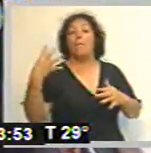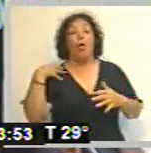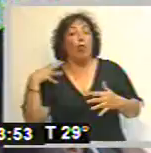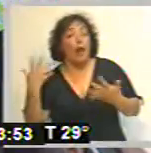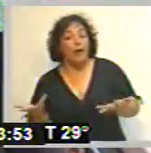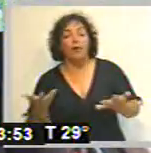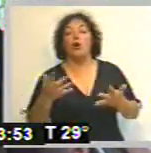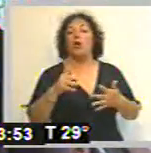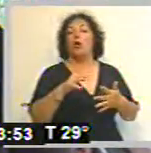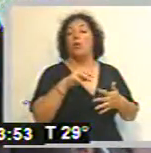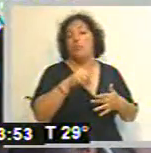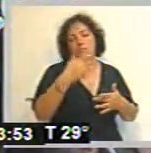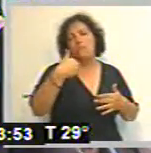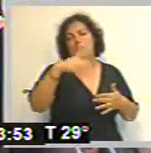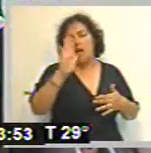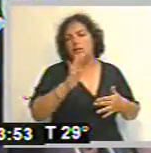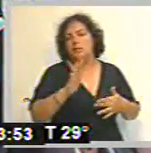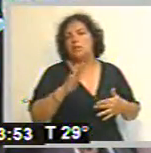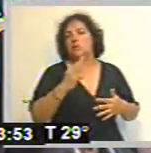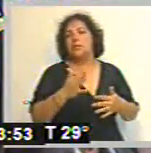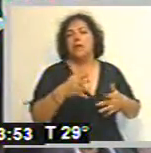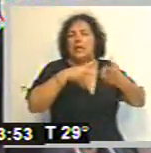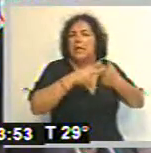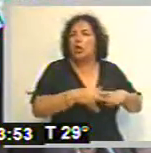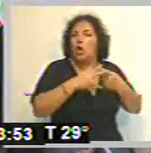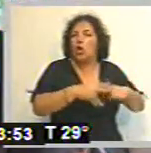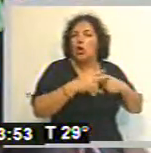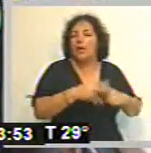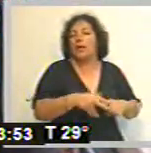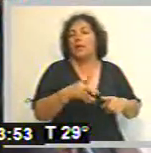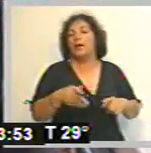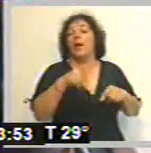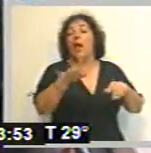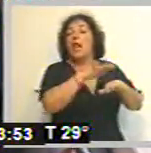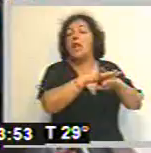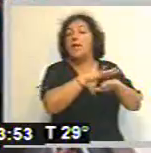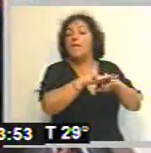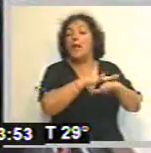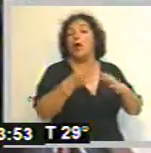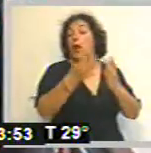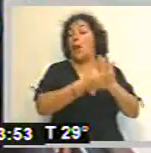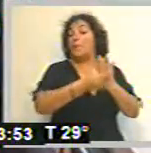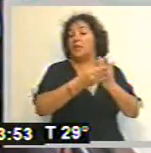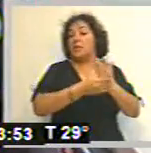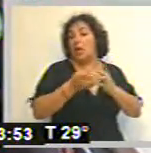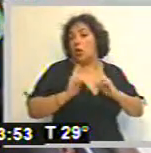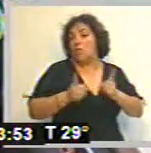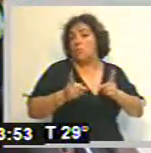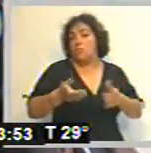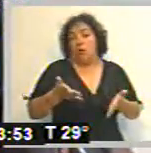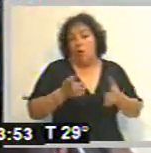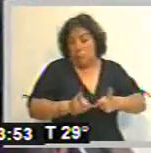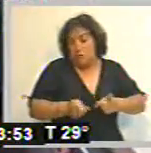ponerle más tecnología, ponerse a nivel de lo que es el Ministerio, lo mismo, el propio Ministerio